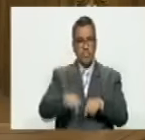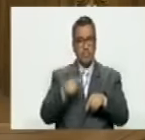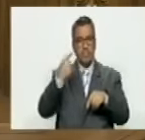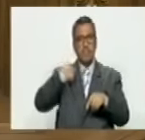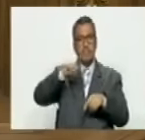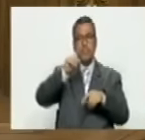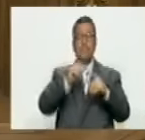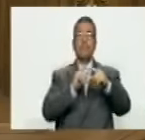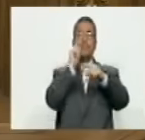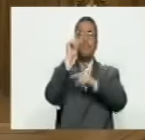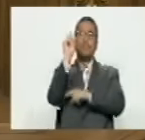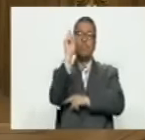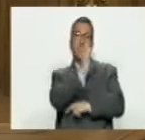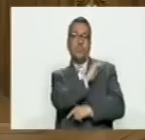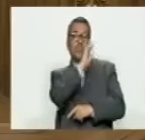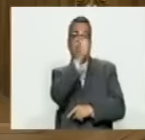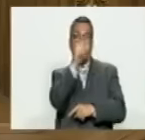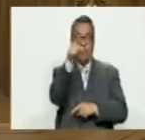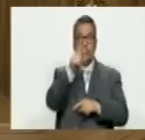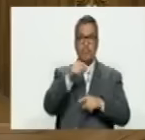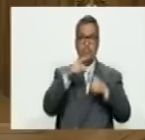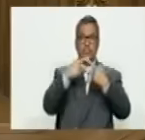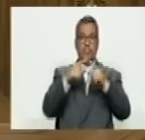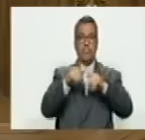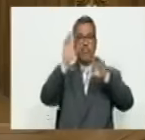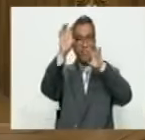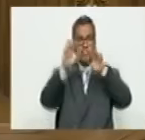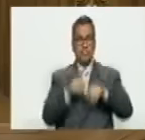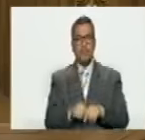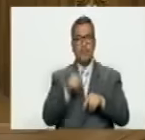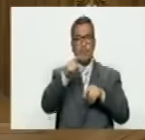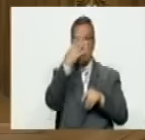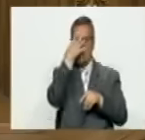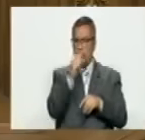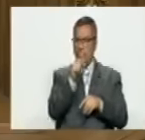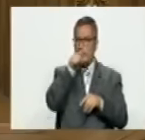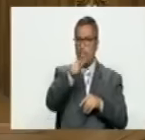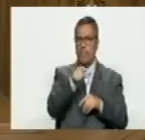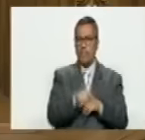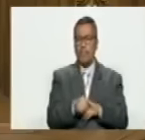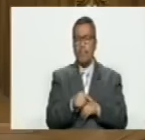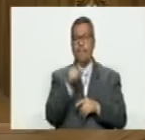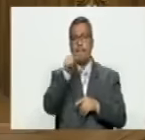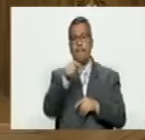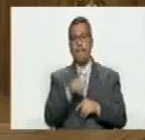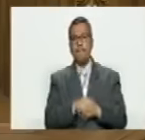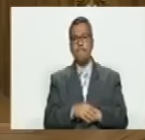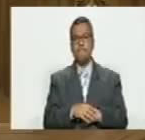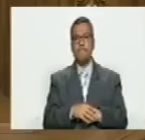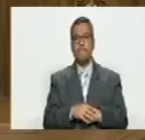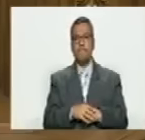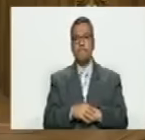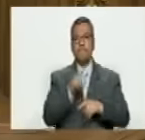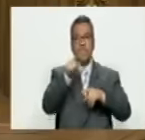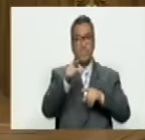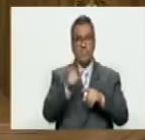un jefe afuera es uno de los ejemplos múltiples que vean pero para entender esto como concepto el concepto que voy a usar que